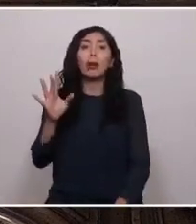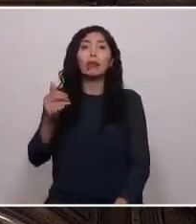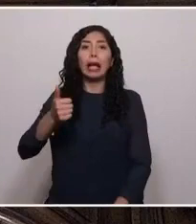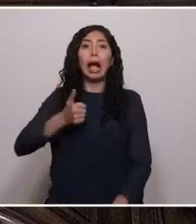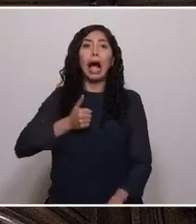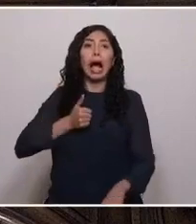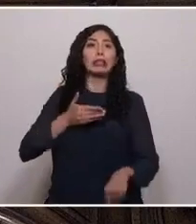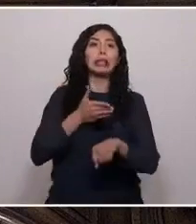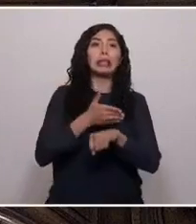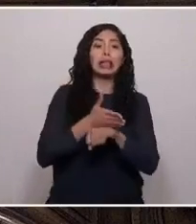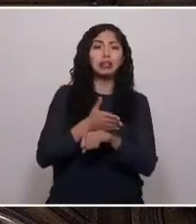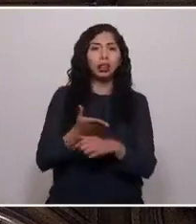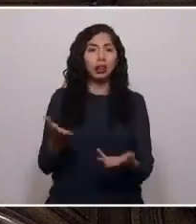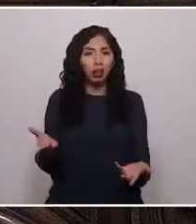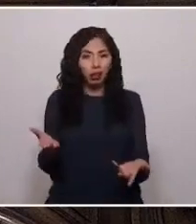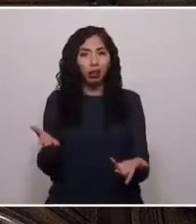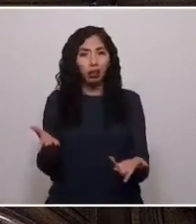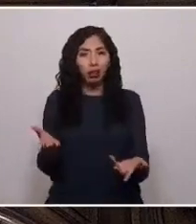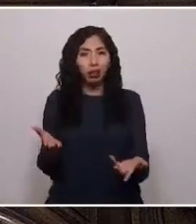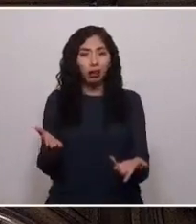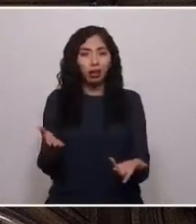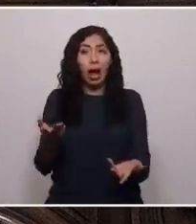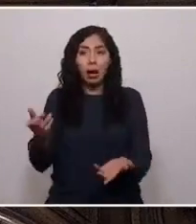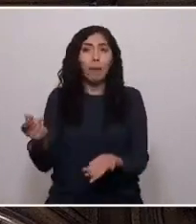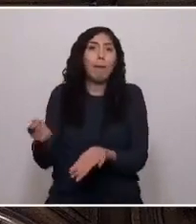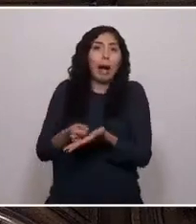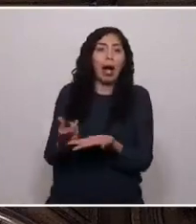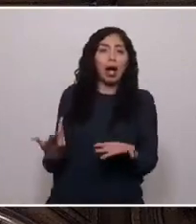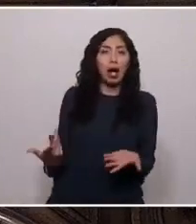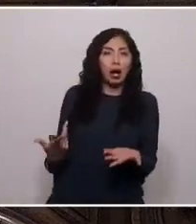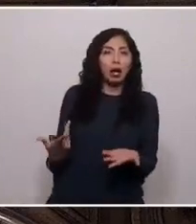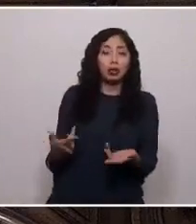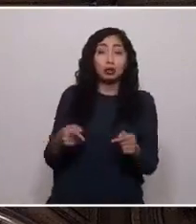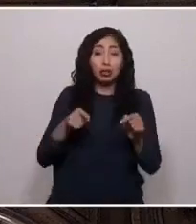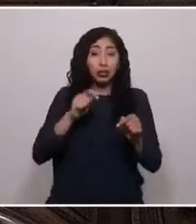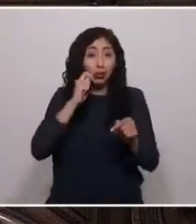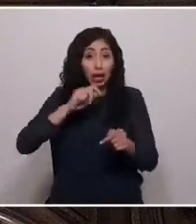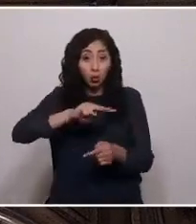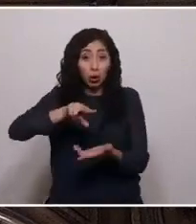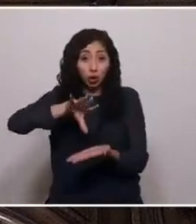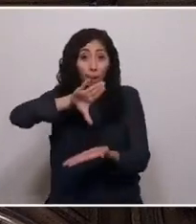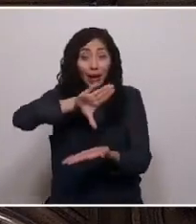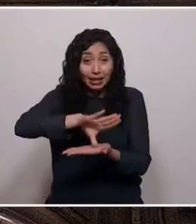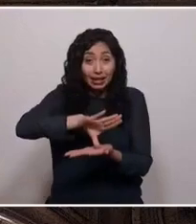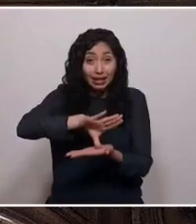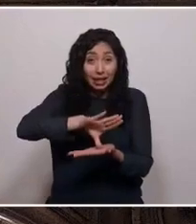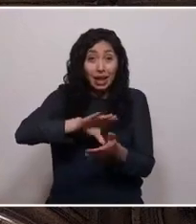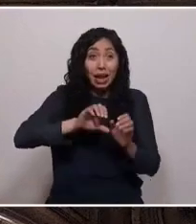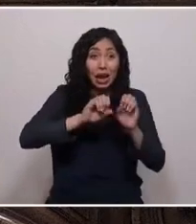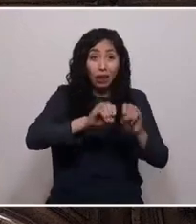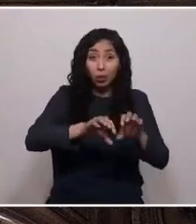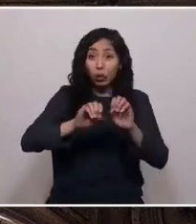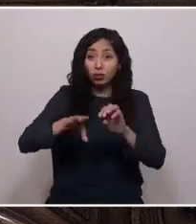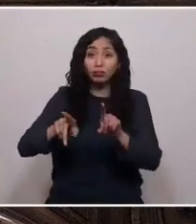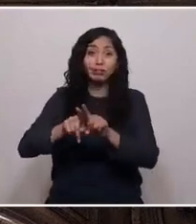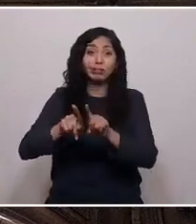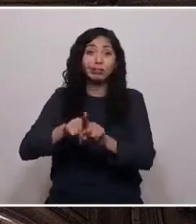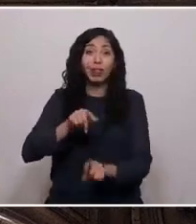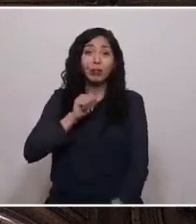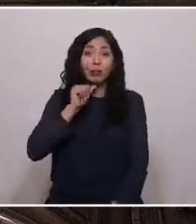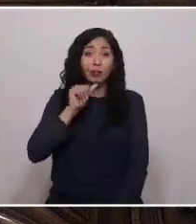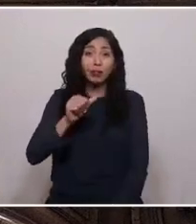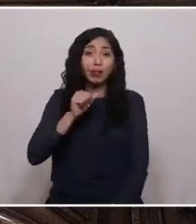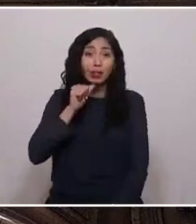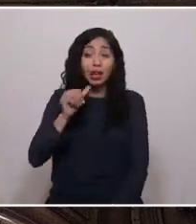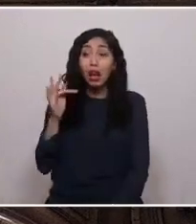anuales en cada establecimiento, lo que contribuye a que en nuestro país la educación reproduzca pobreza y que el futuro de un